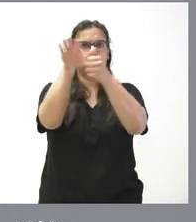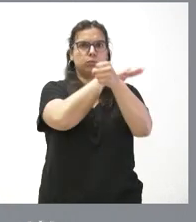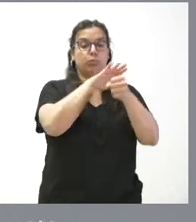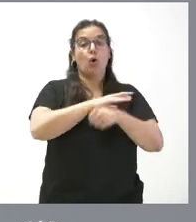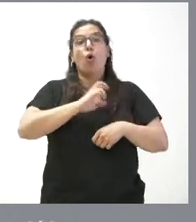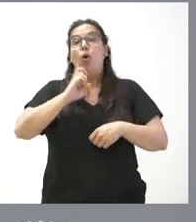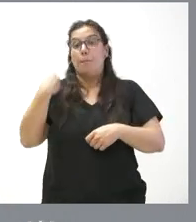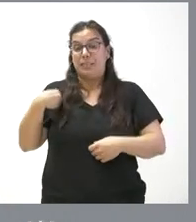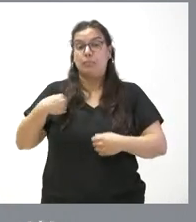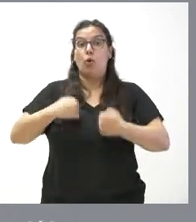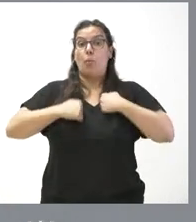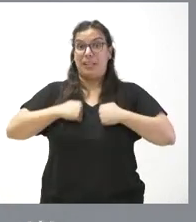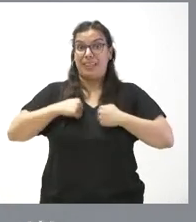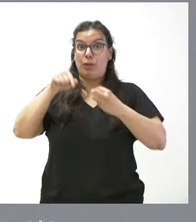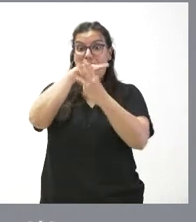con este Venta de Baños 1.